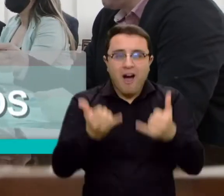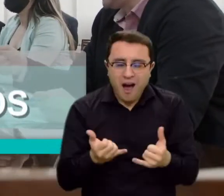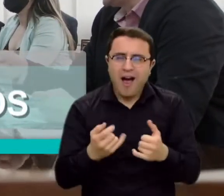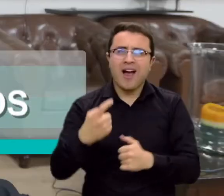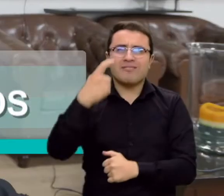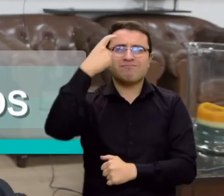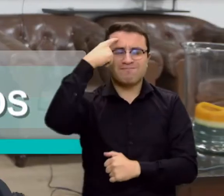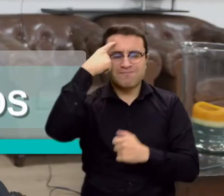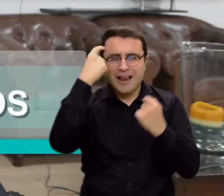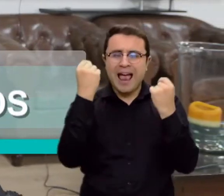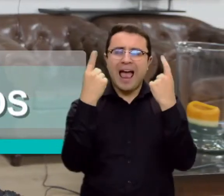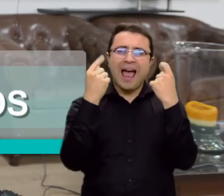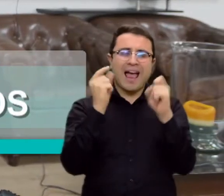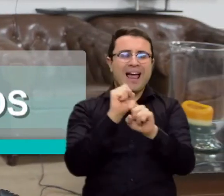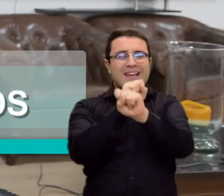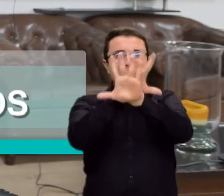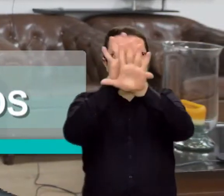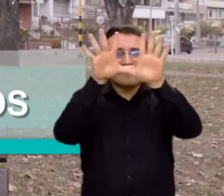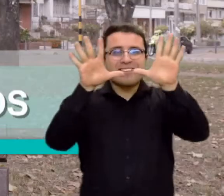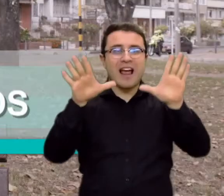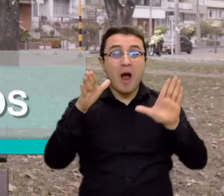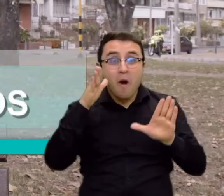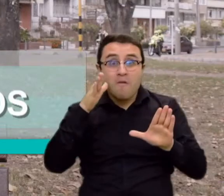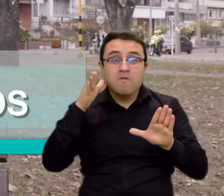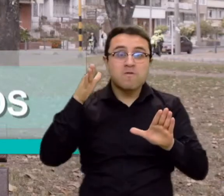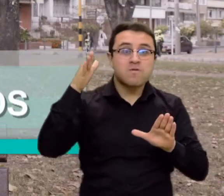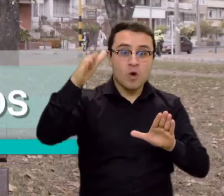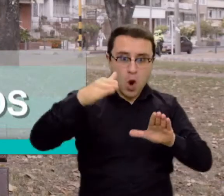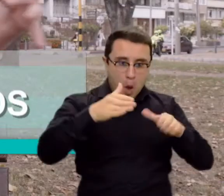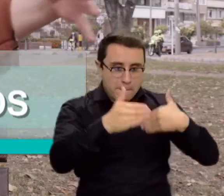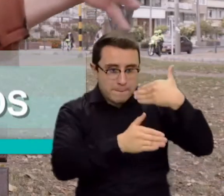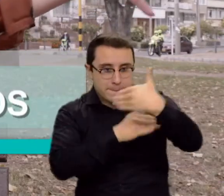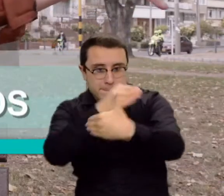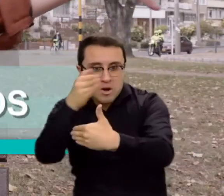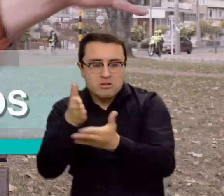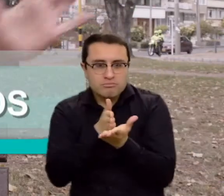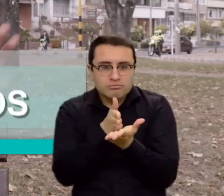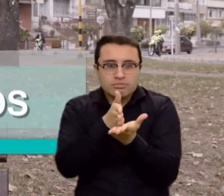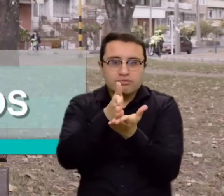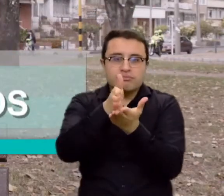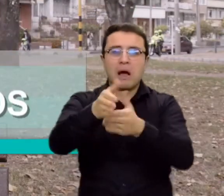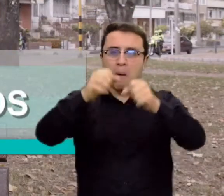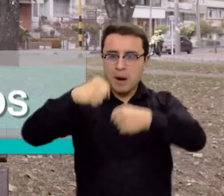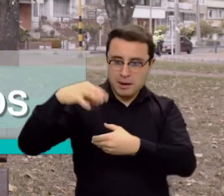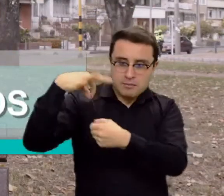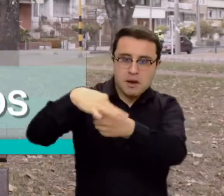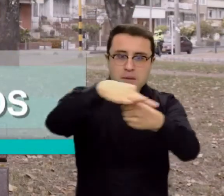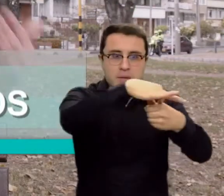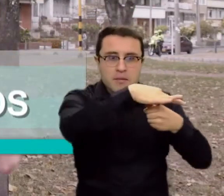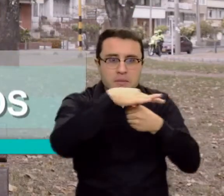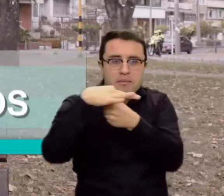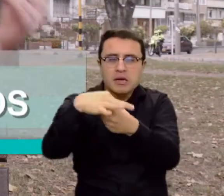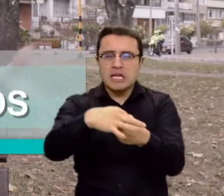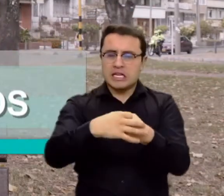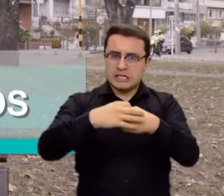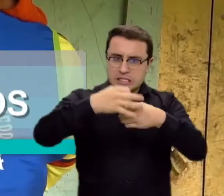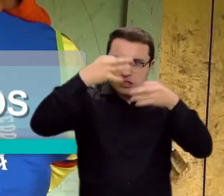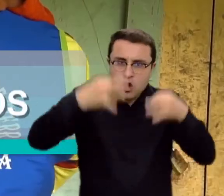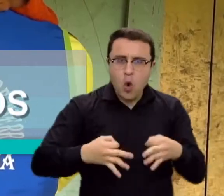y aquí esto nos da un cuerpo que nos va a permitir una mejor comprensión de cómo vamos a hacer toda la ruta que nos lleva a unas